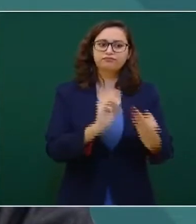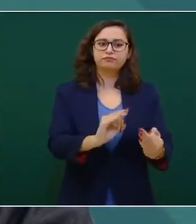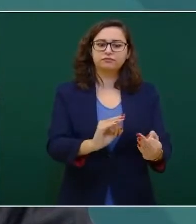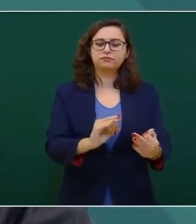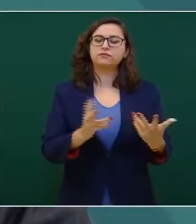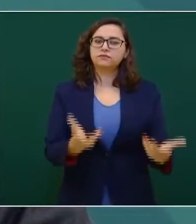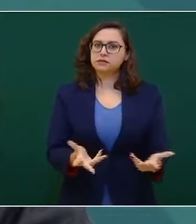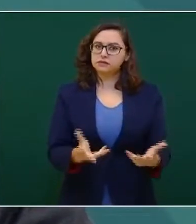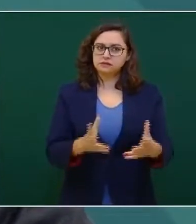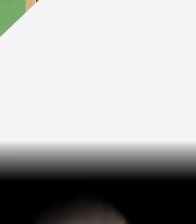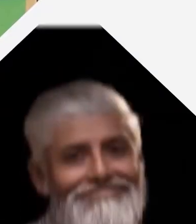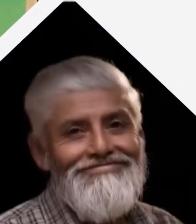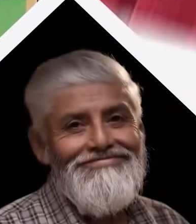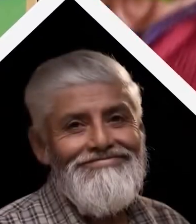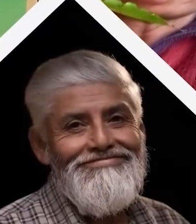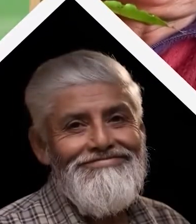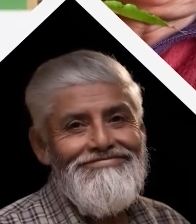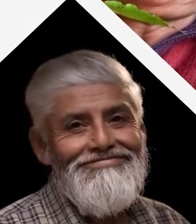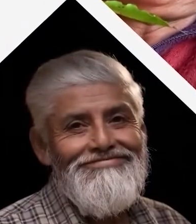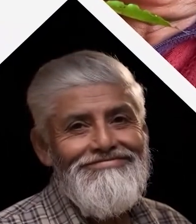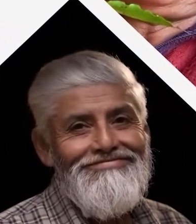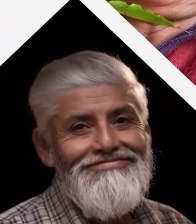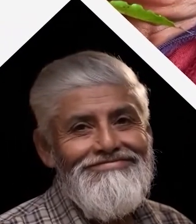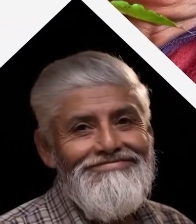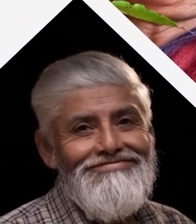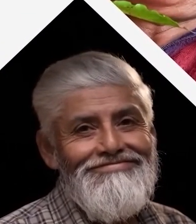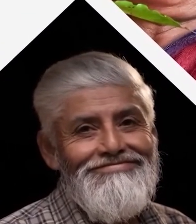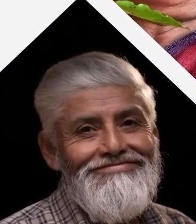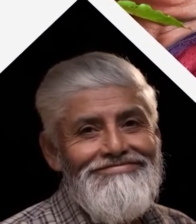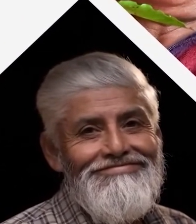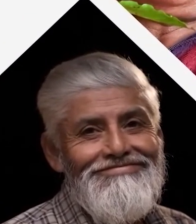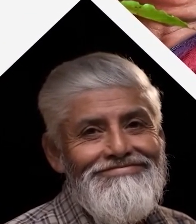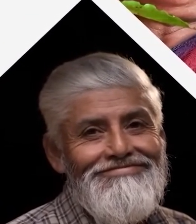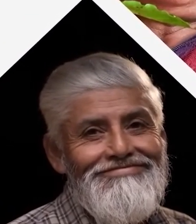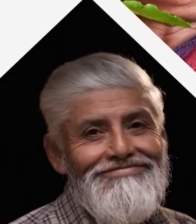a nuestra sociedad. Gobierno de Puebla. Hacer historia, hacer futuro.